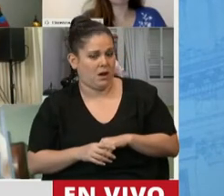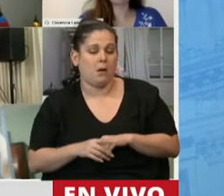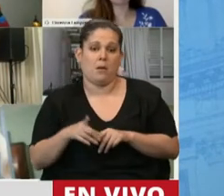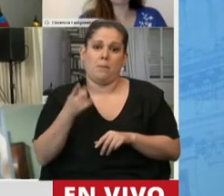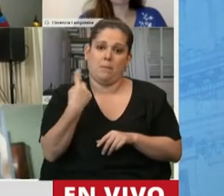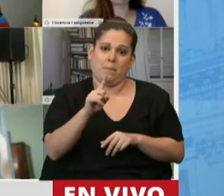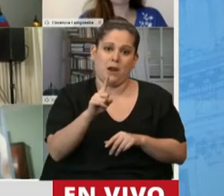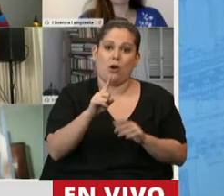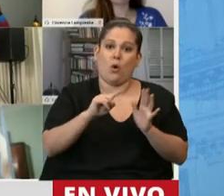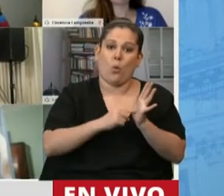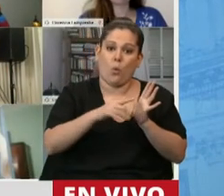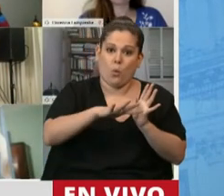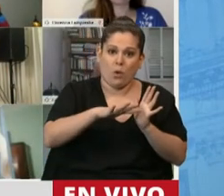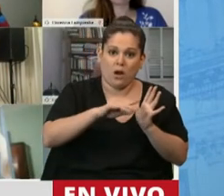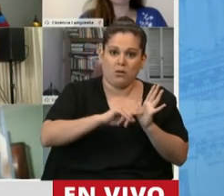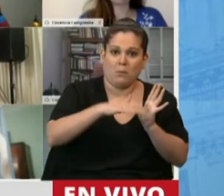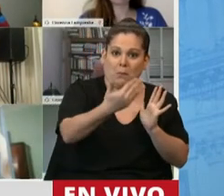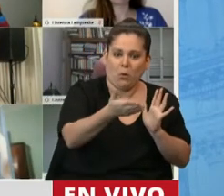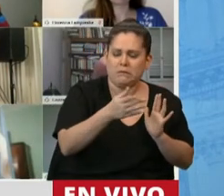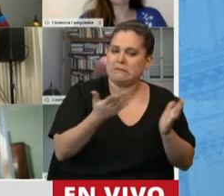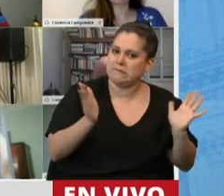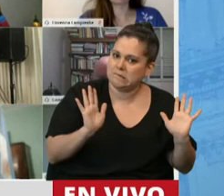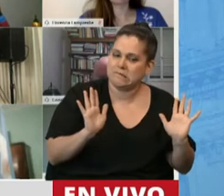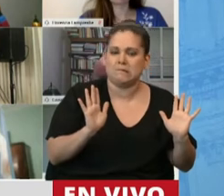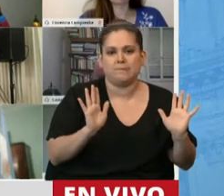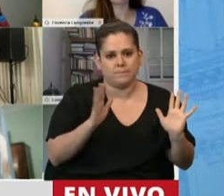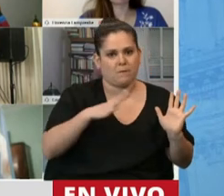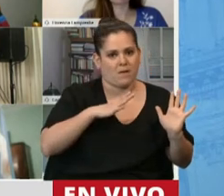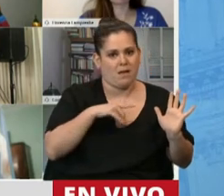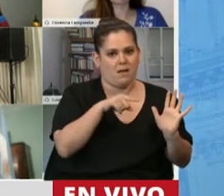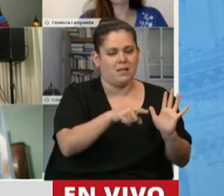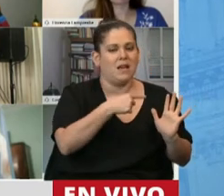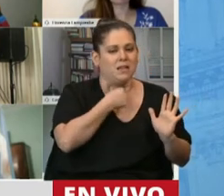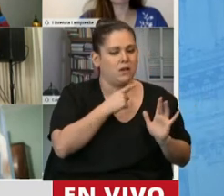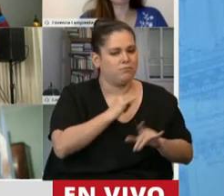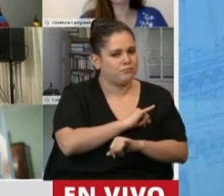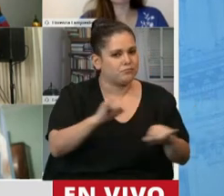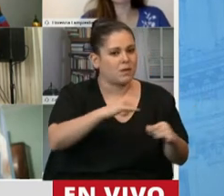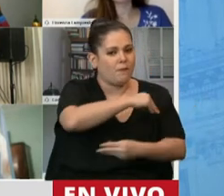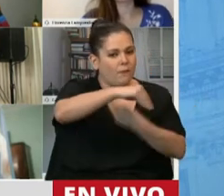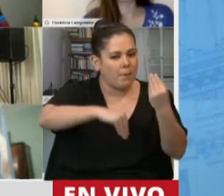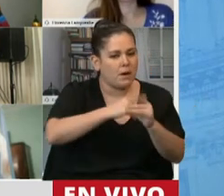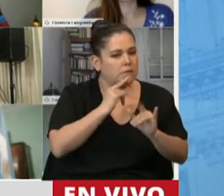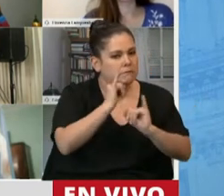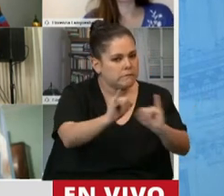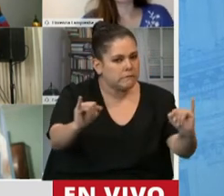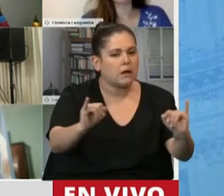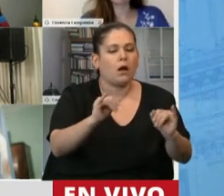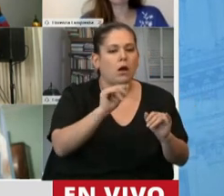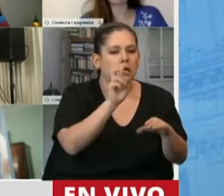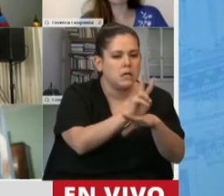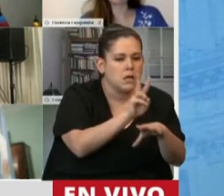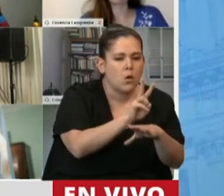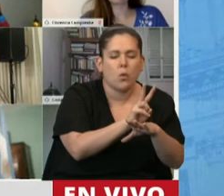mismo para la zona de Lamba. Por eso, ante todo, quiero hacer hincapié en esto, pedirle a las familias que se cuiden, que